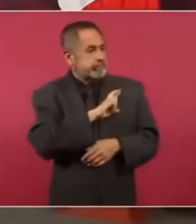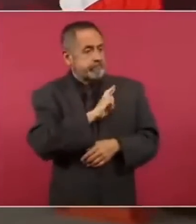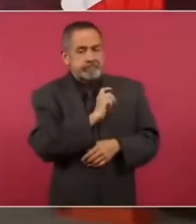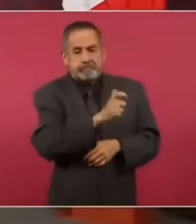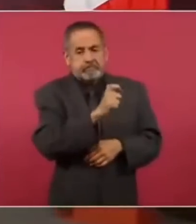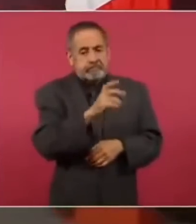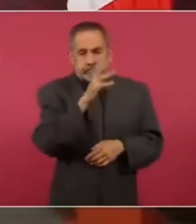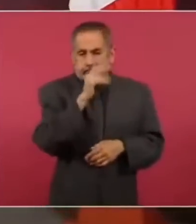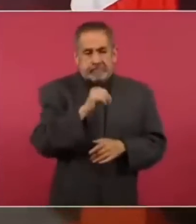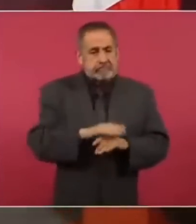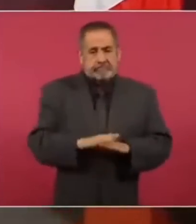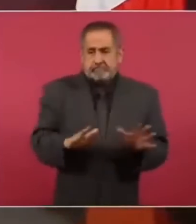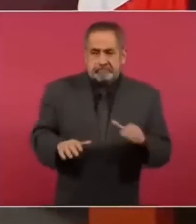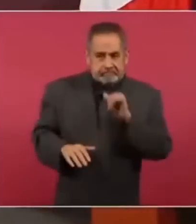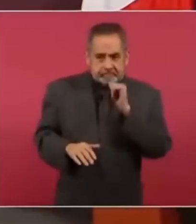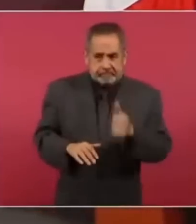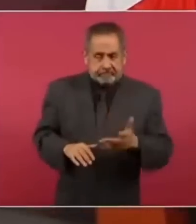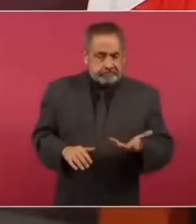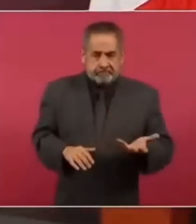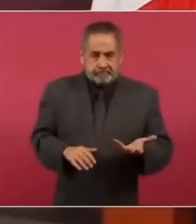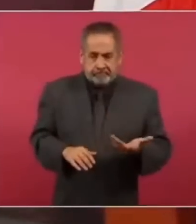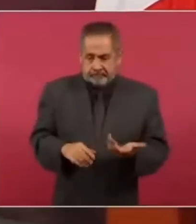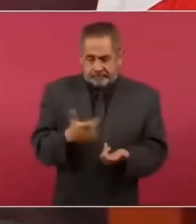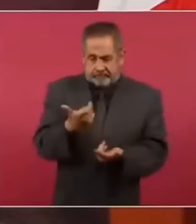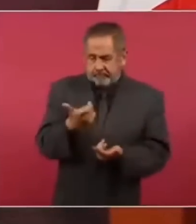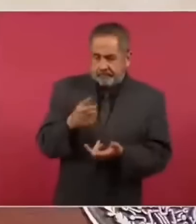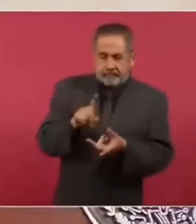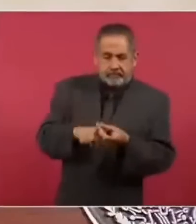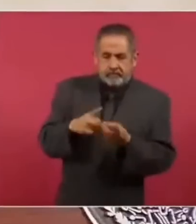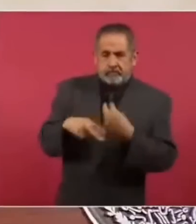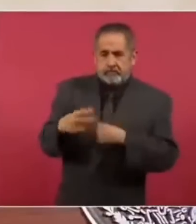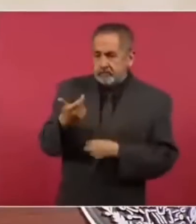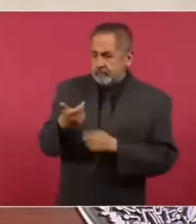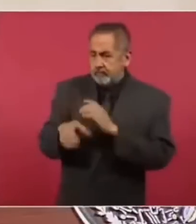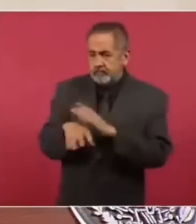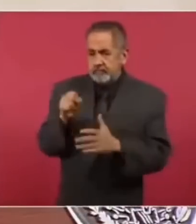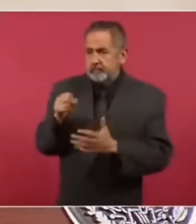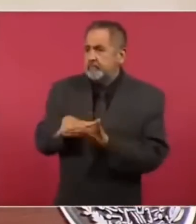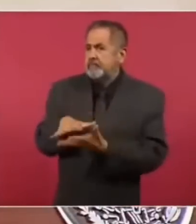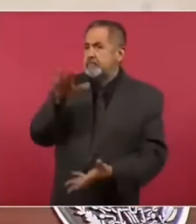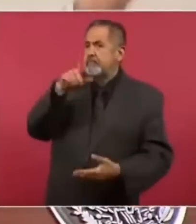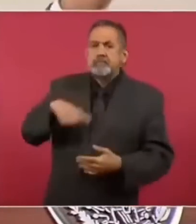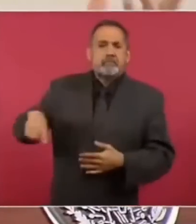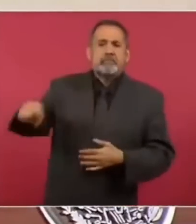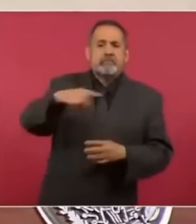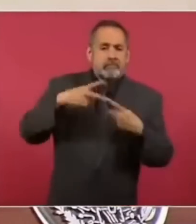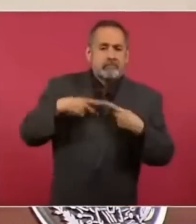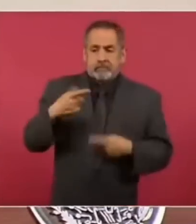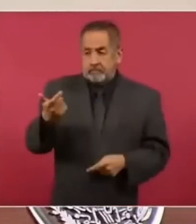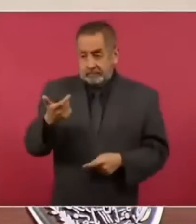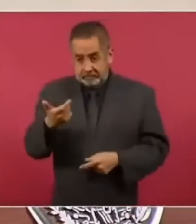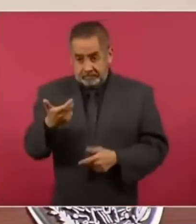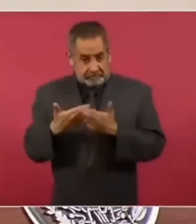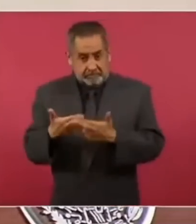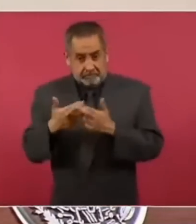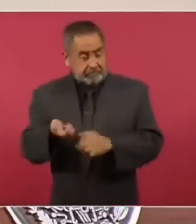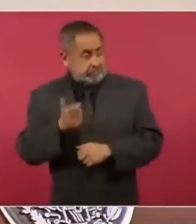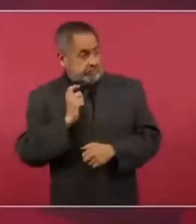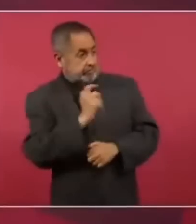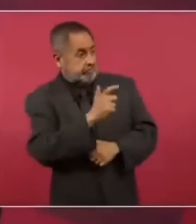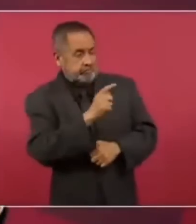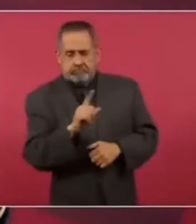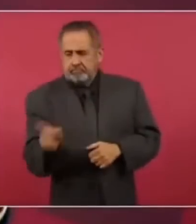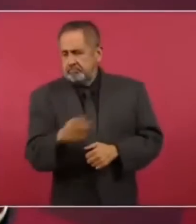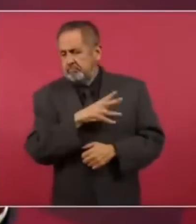porque ¿de dónde iba a sacar la mayoría de la gente para pagar a sus